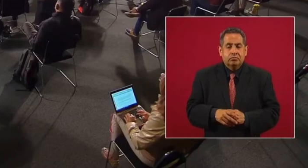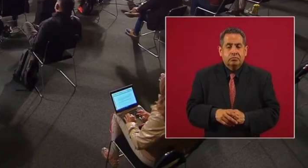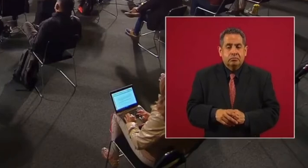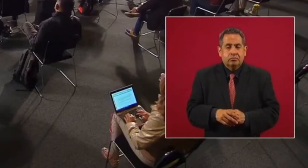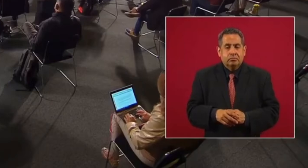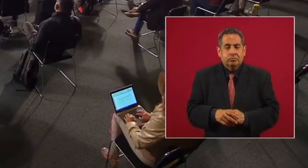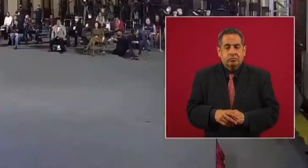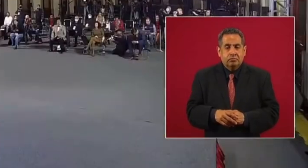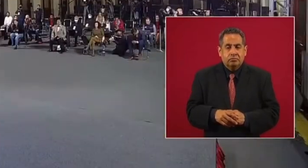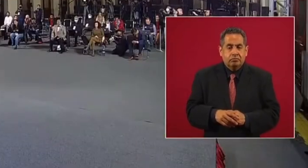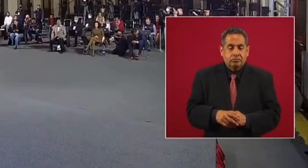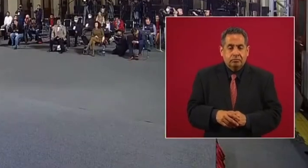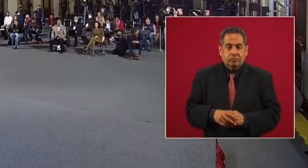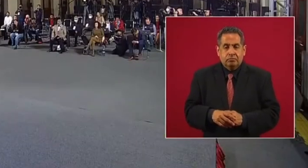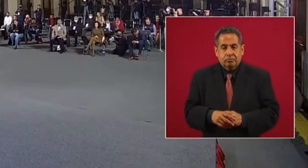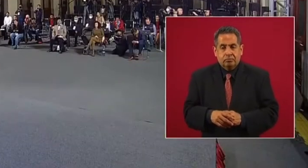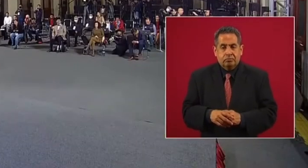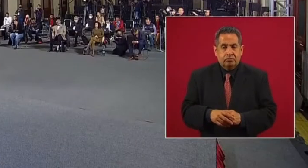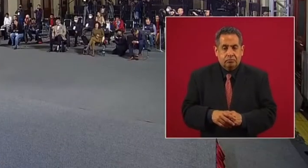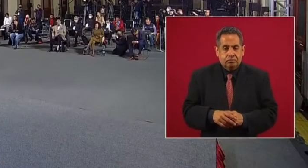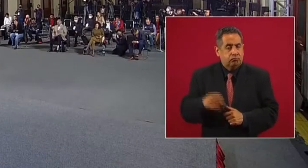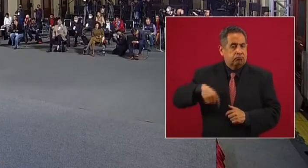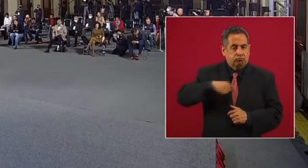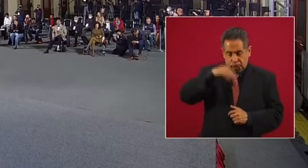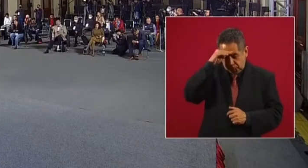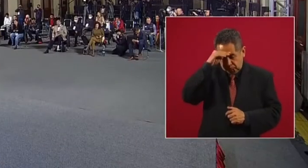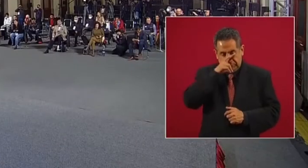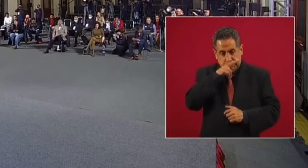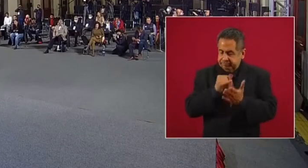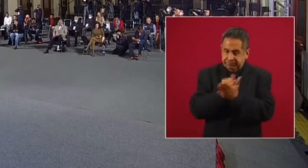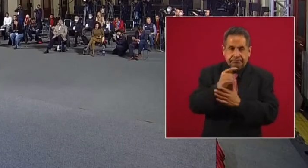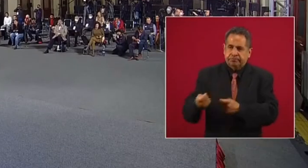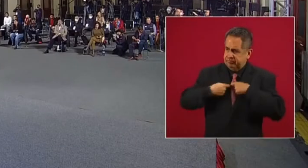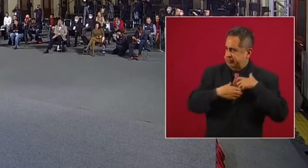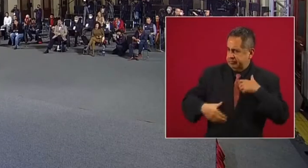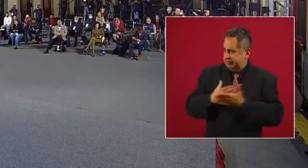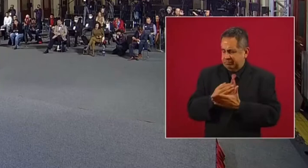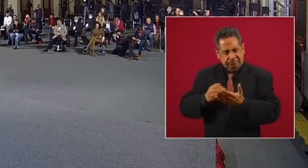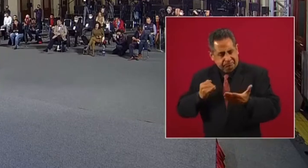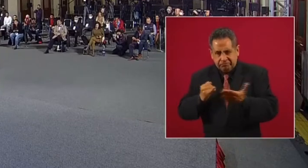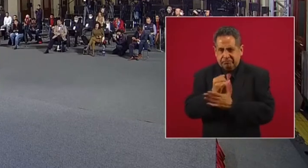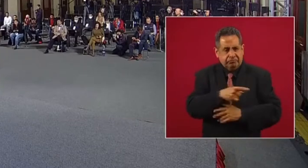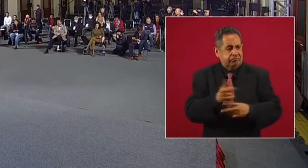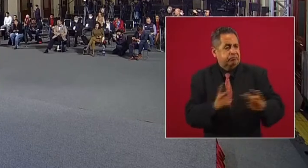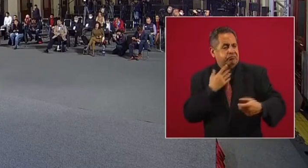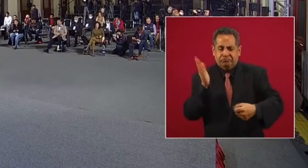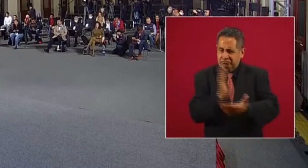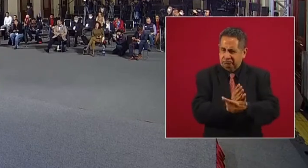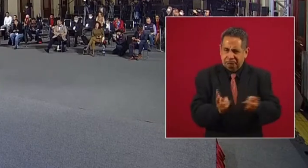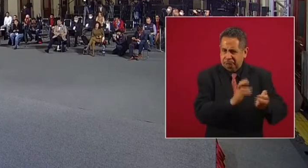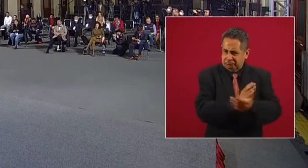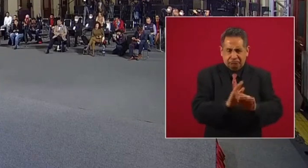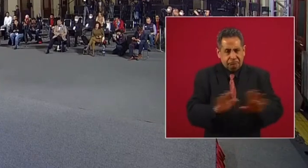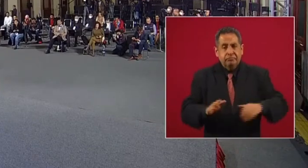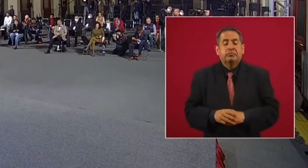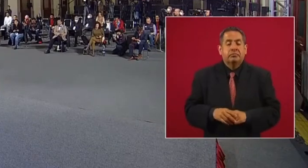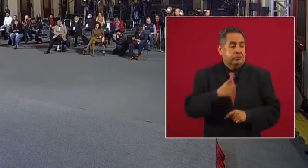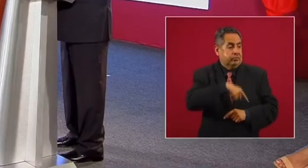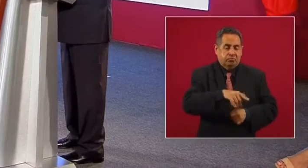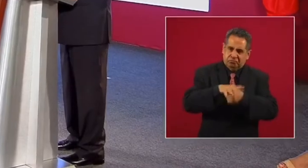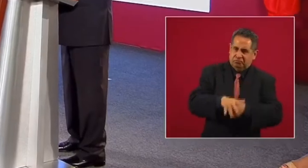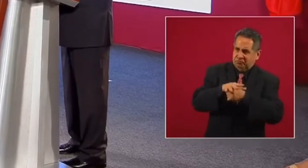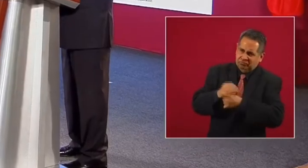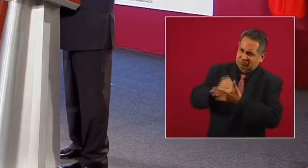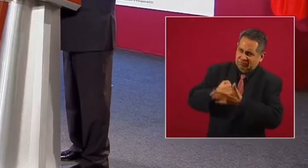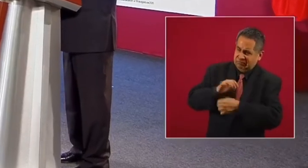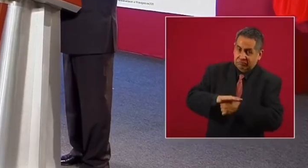Como tomamos la decisión, entrando, de que se acababa el bachicol, hubo presiones